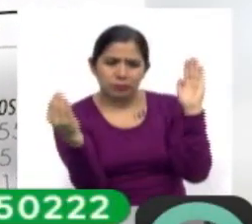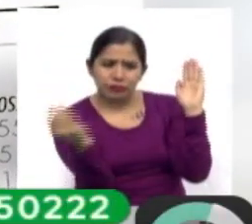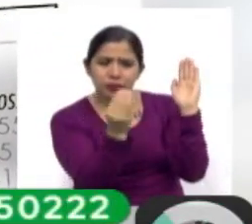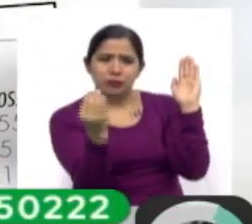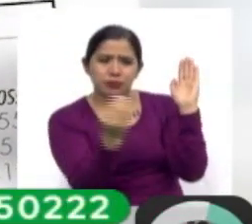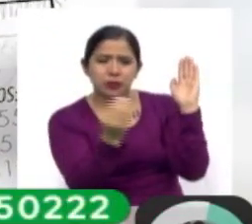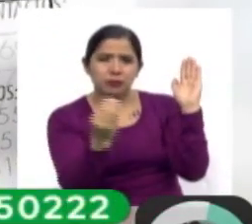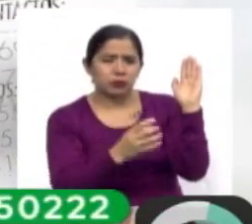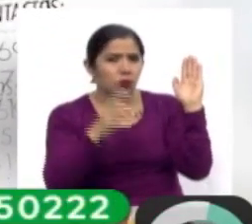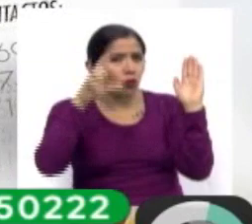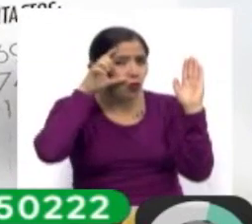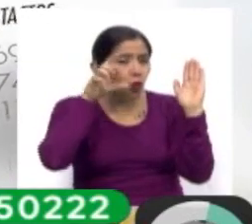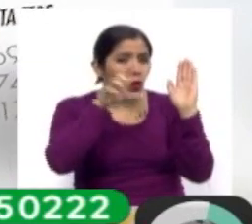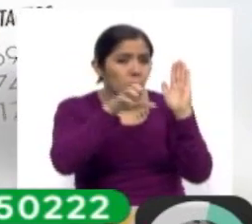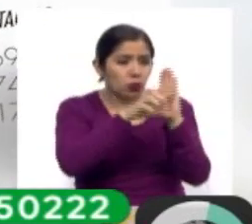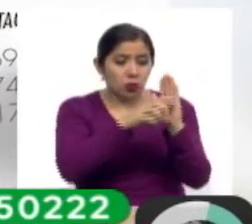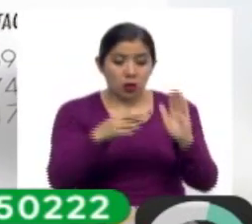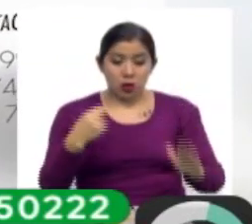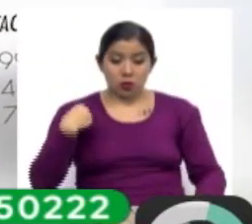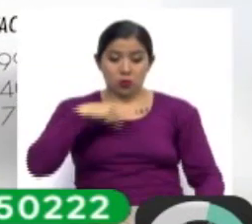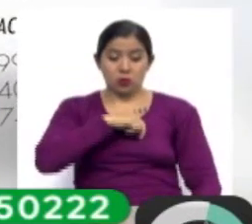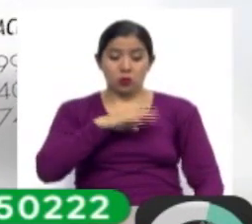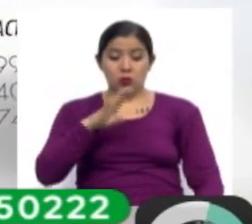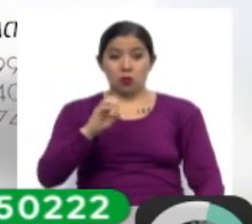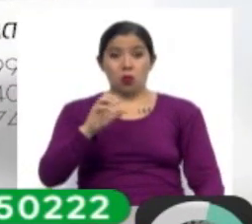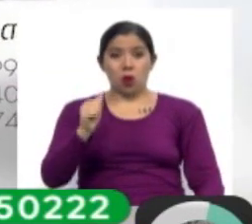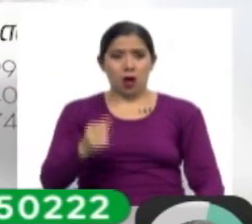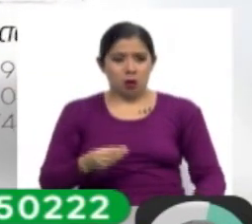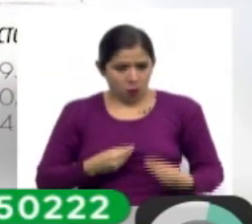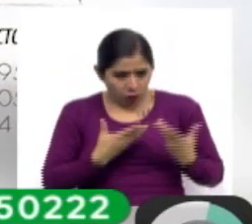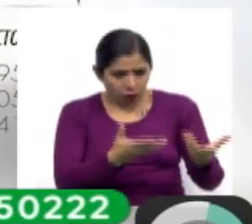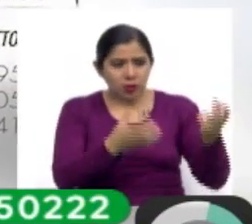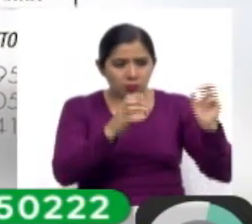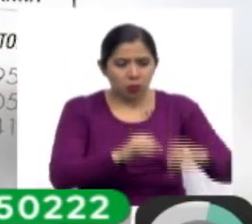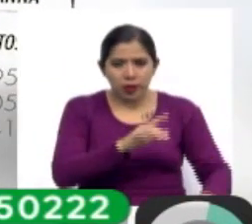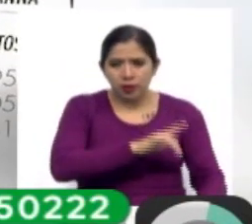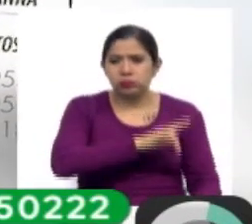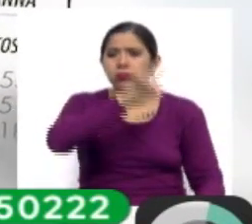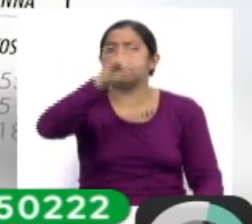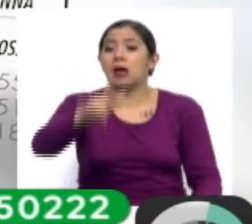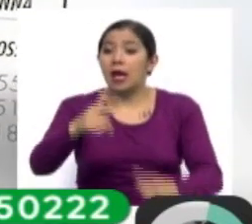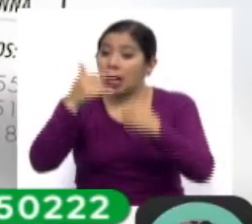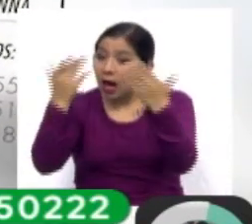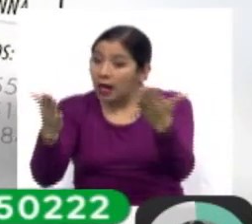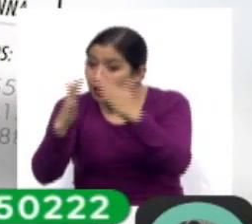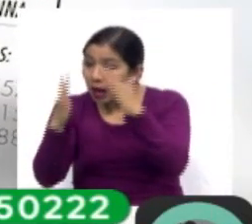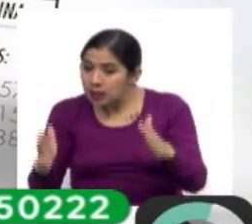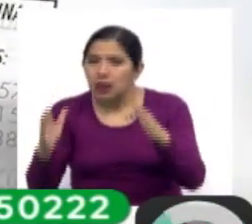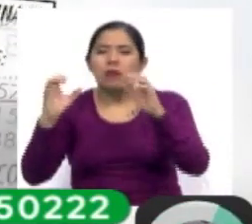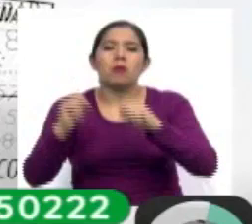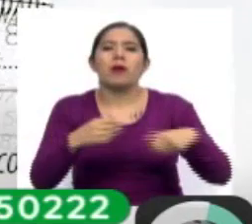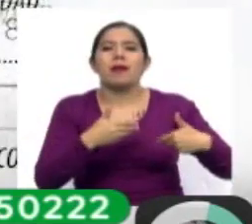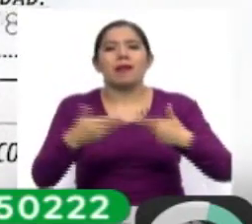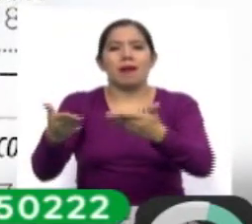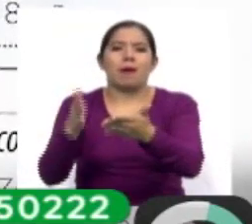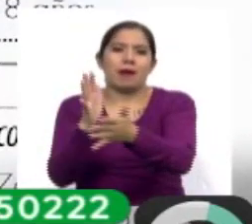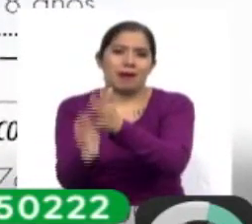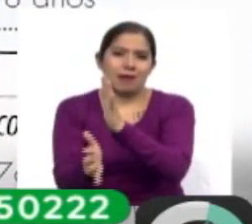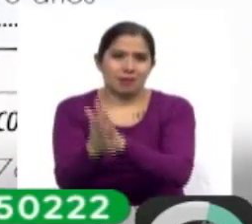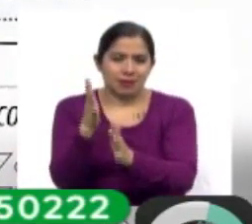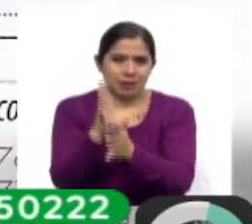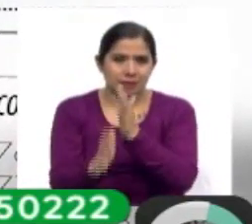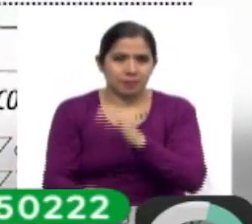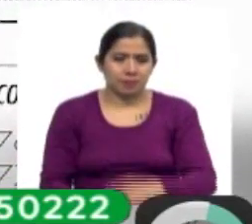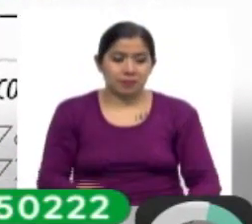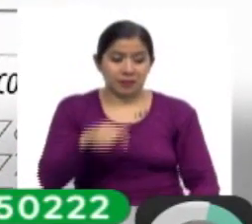y ofrecemos transportarlos a cualquier ciudad donde haya un hogar para ellos, de forma gratuita. Este es el